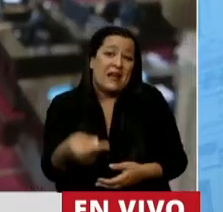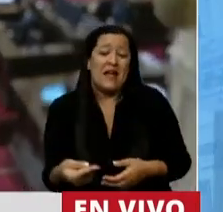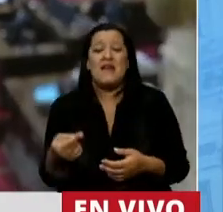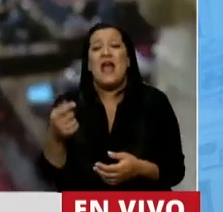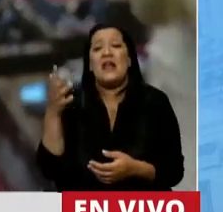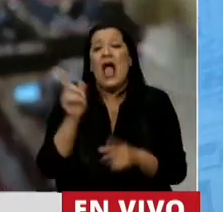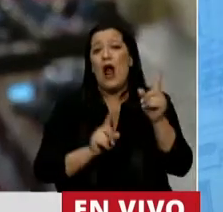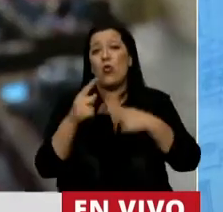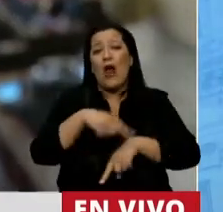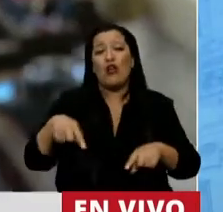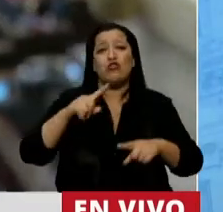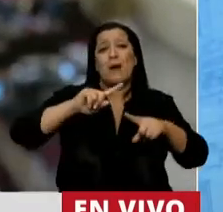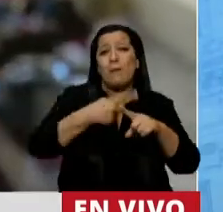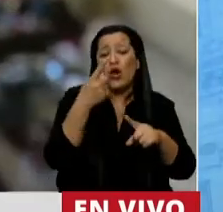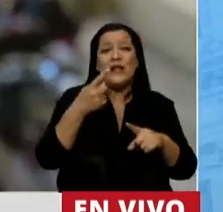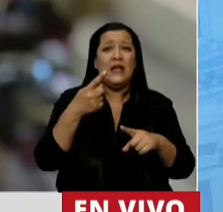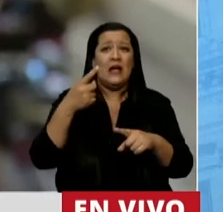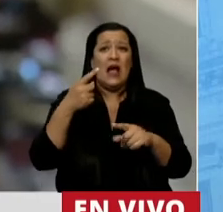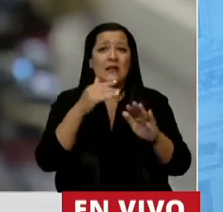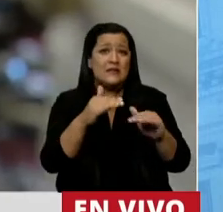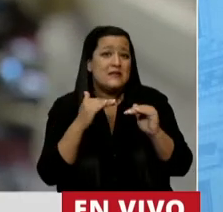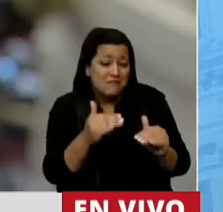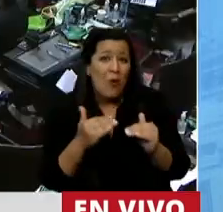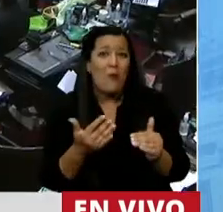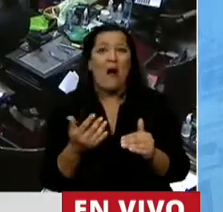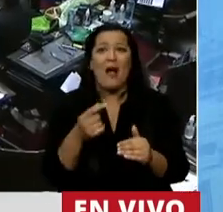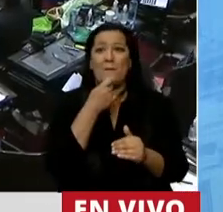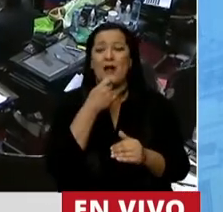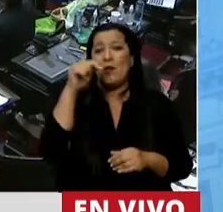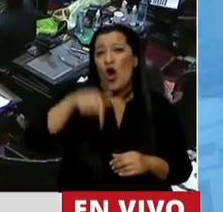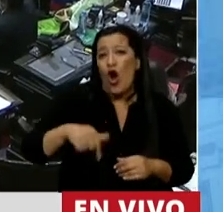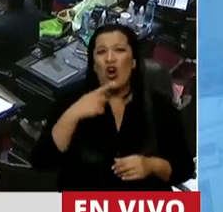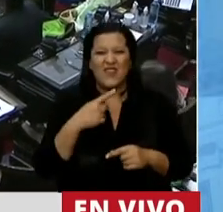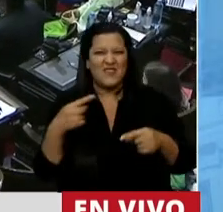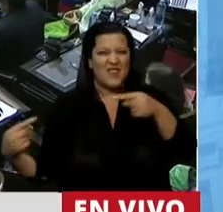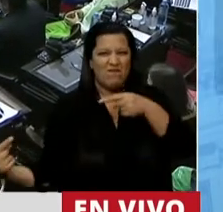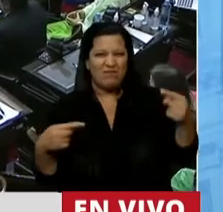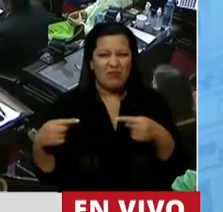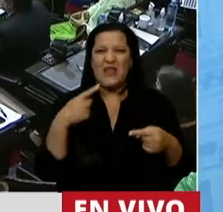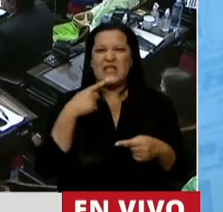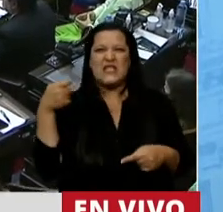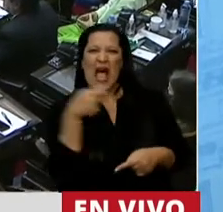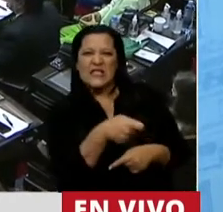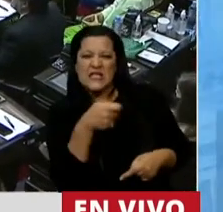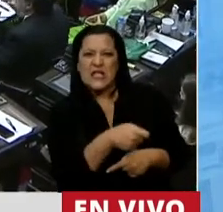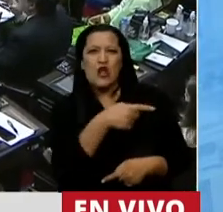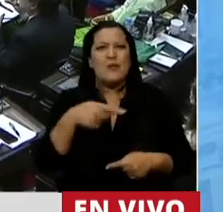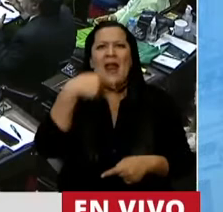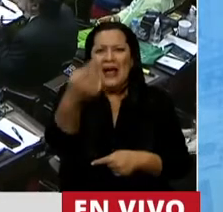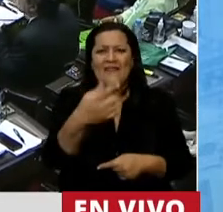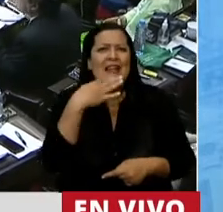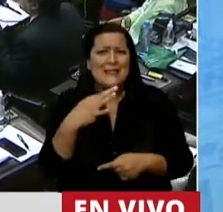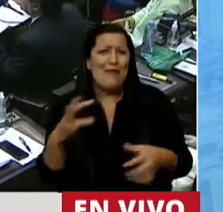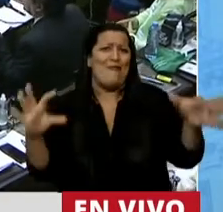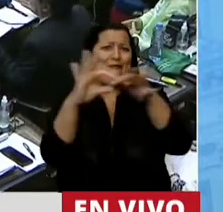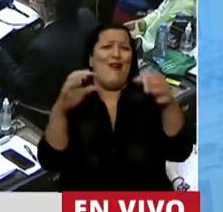políticas sectores que en el día de hoy se están diciendo o acusando de asesinos. Me parece que eso nos